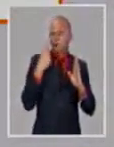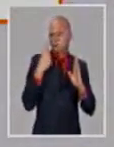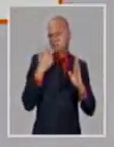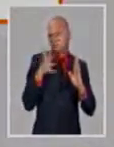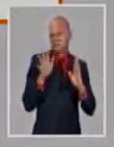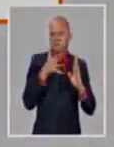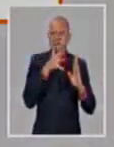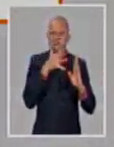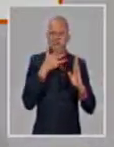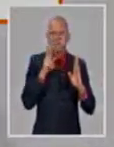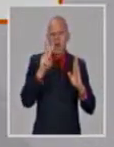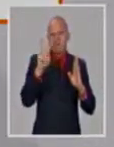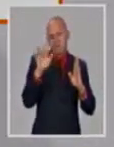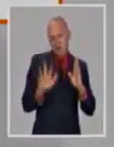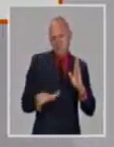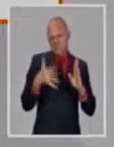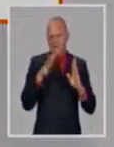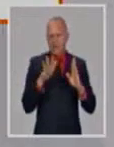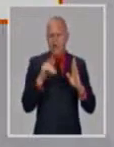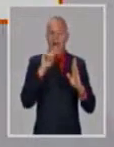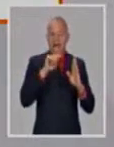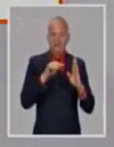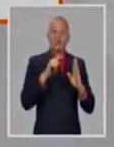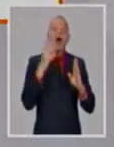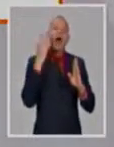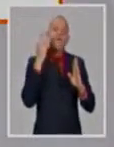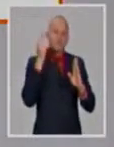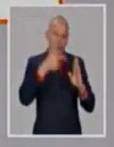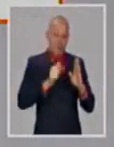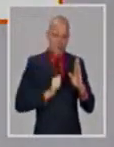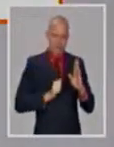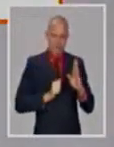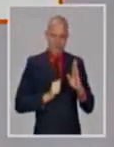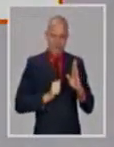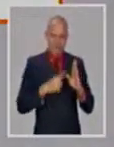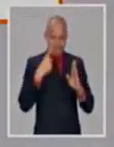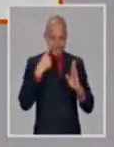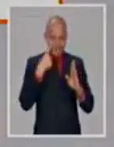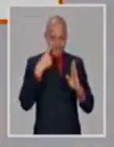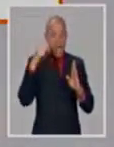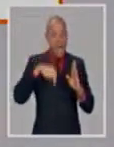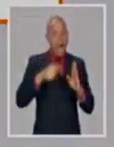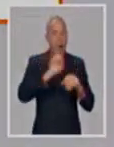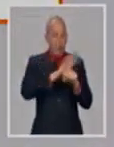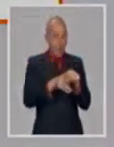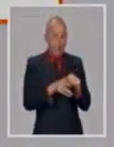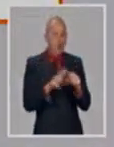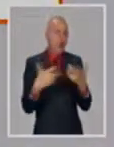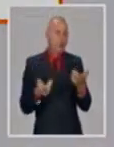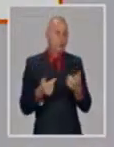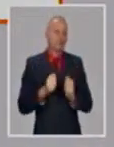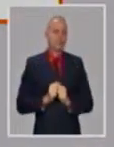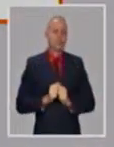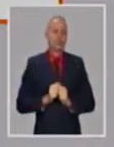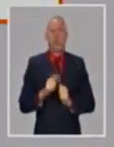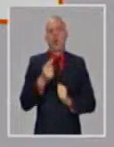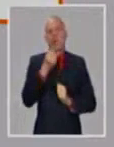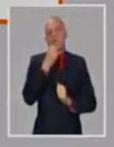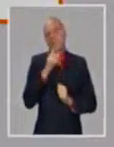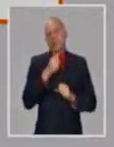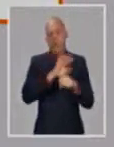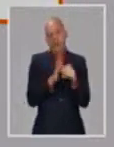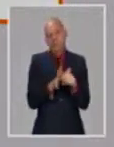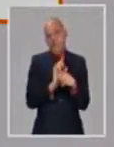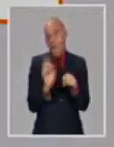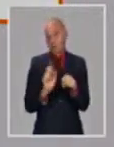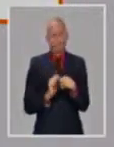sé cómo está saliendo, es California. Es decir, tenemos que darle valor y crédito. Es como si, de alguna forma,